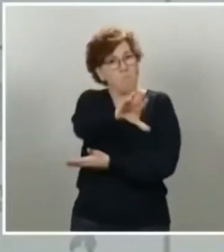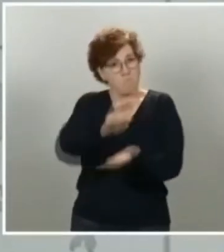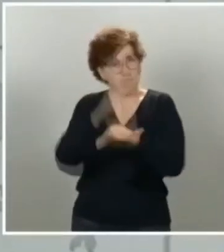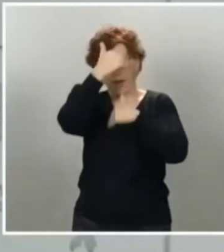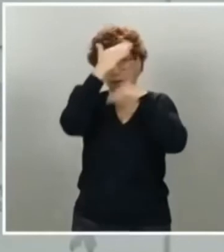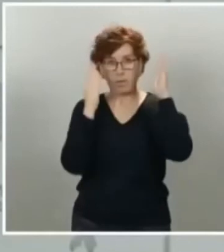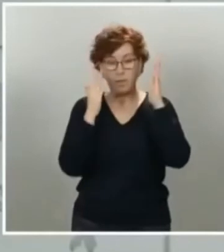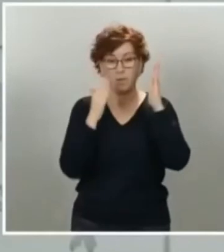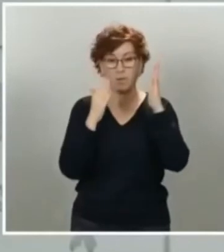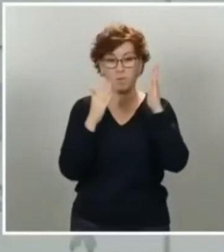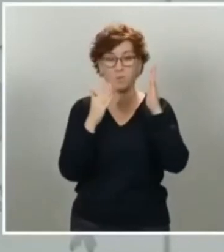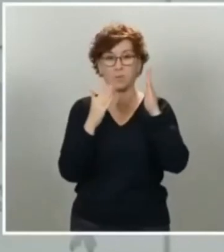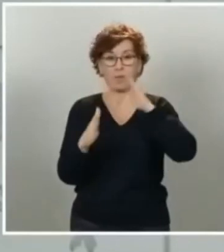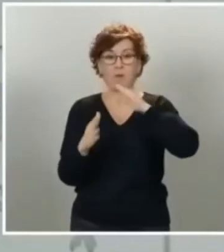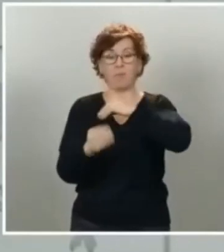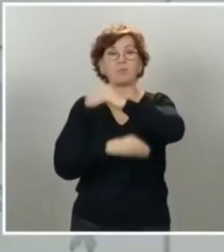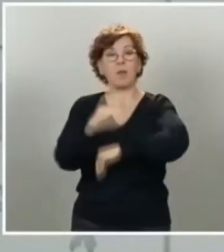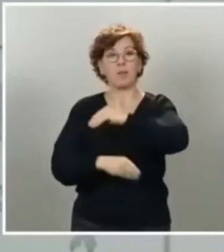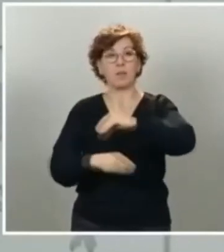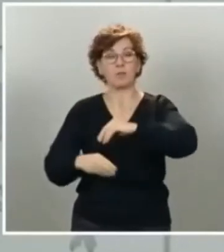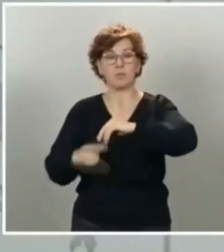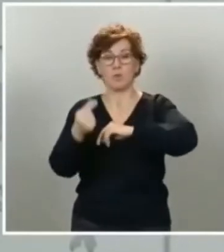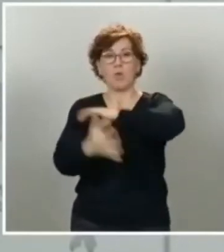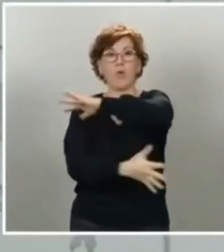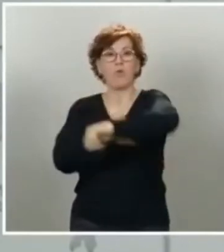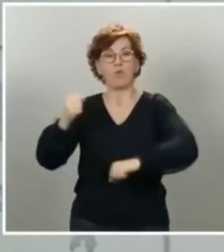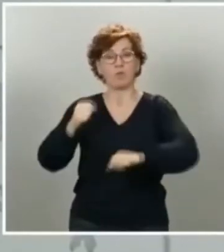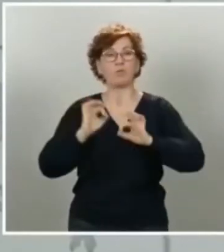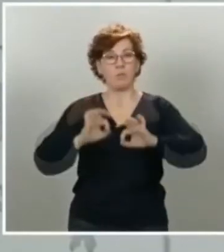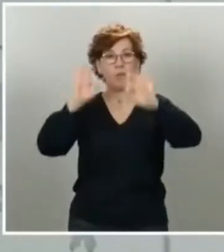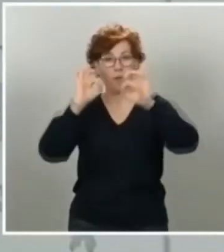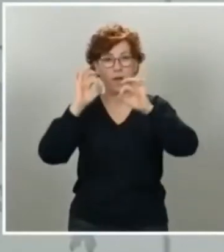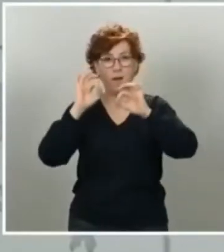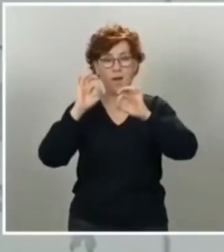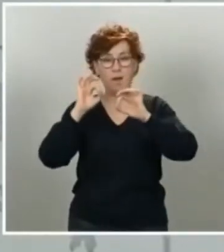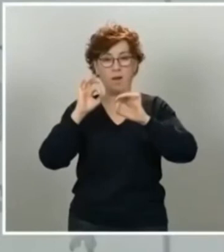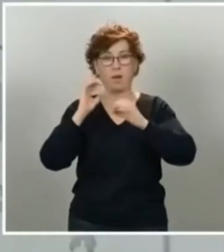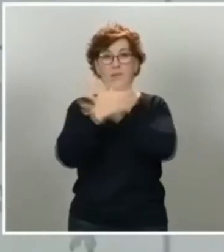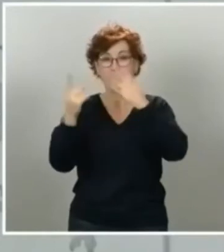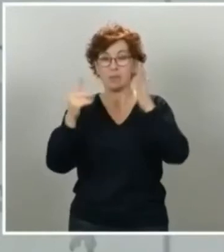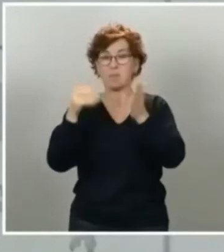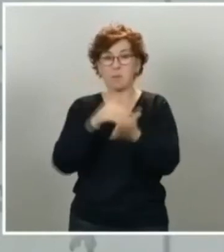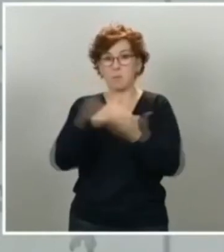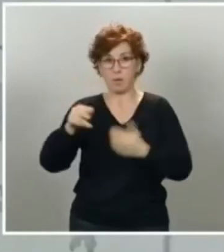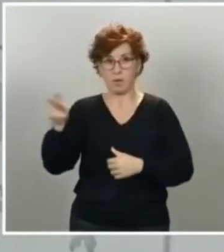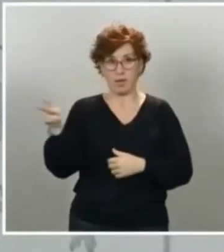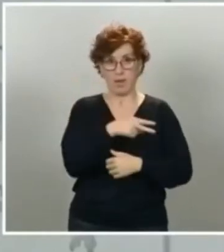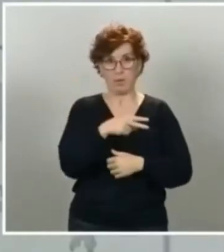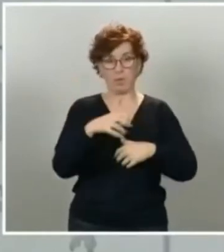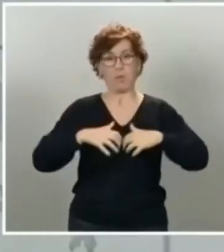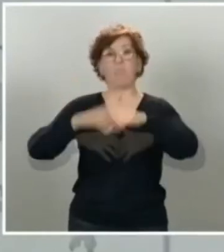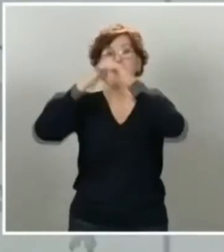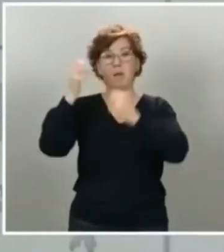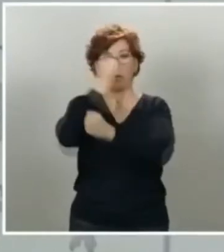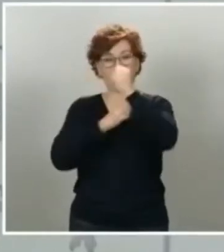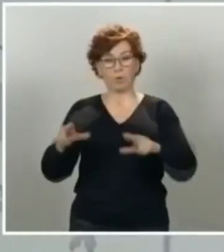un fondo especial para la reconstrucción social y económica, dotado con 16.000 millones de euros, cuyos detalles compartiré mañana en la